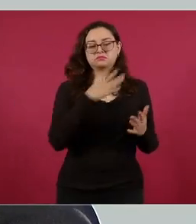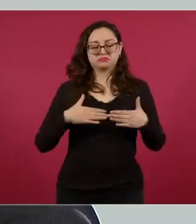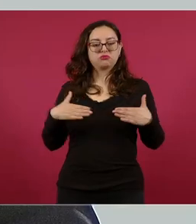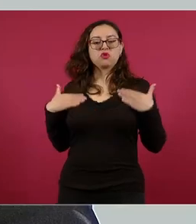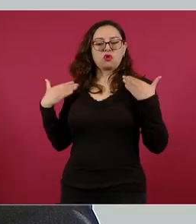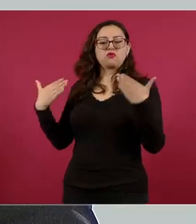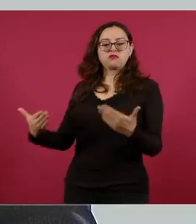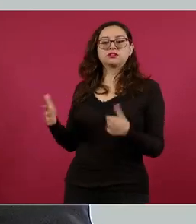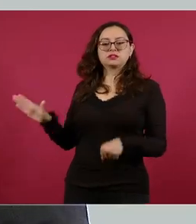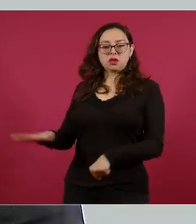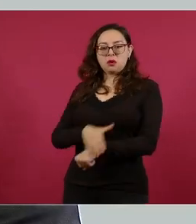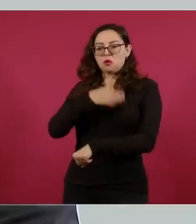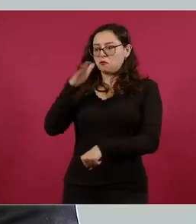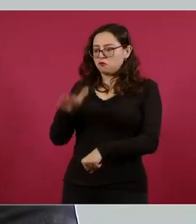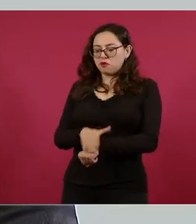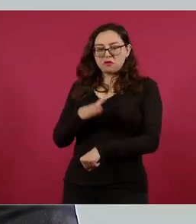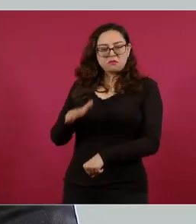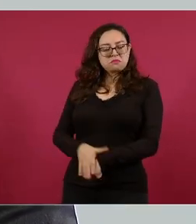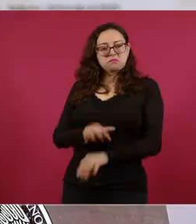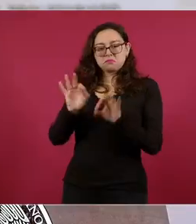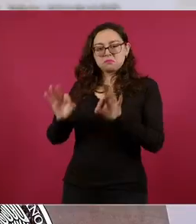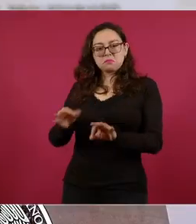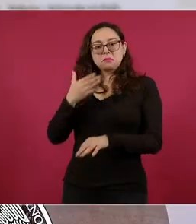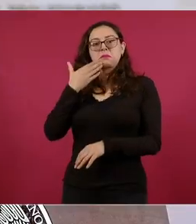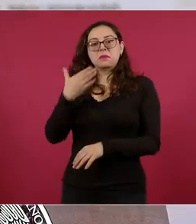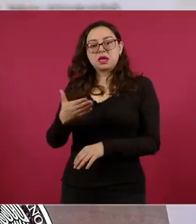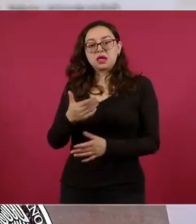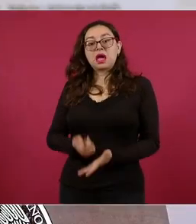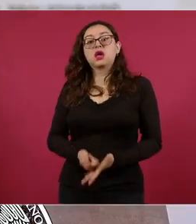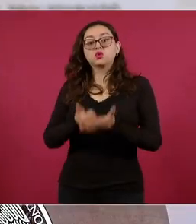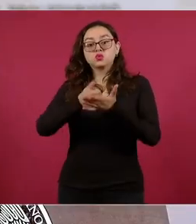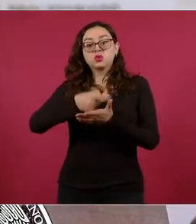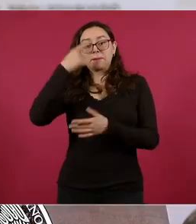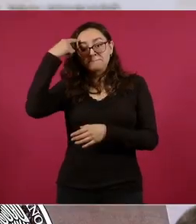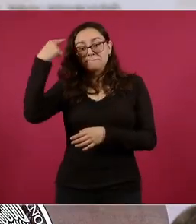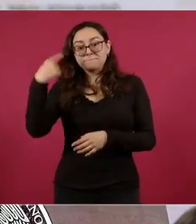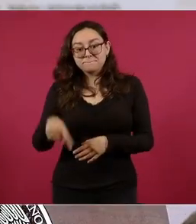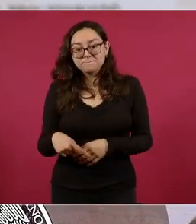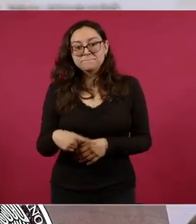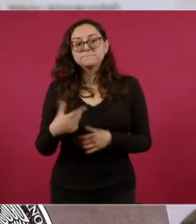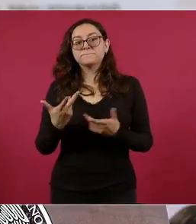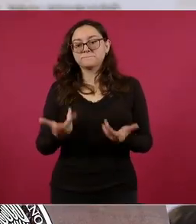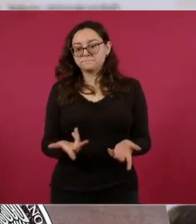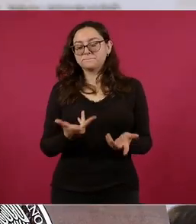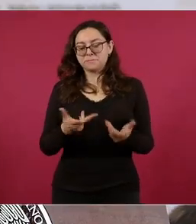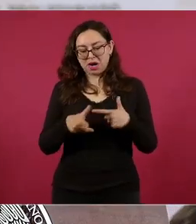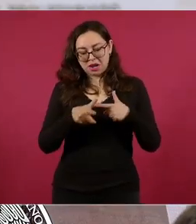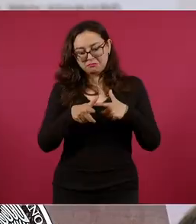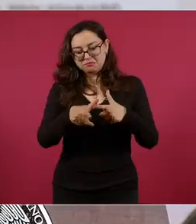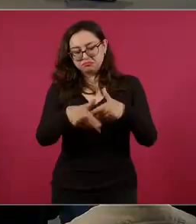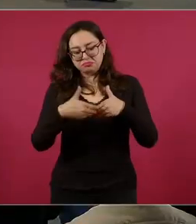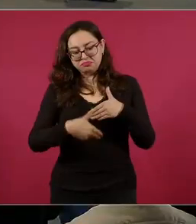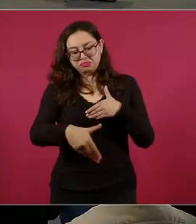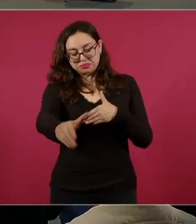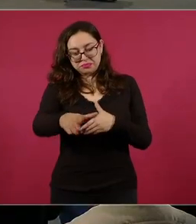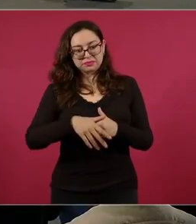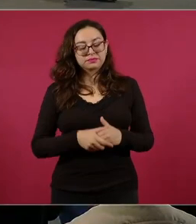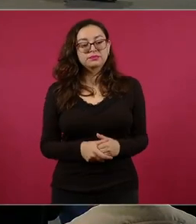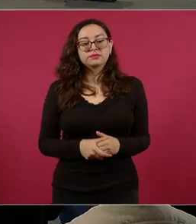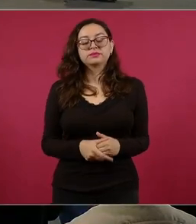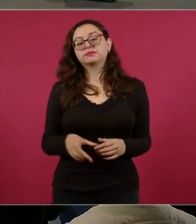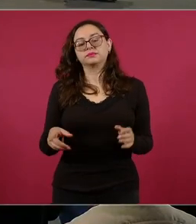calificadoras y con un portafolio que nos permite inclusive diversificar con instrumentos de sostenibilidad. En la primera